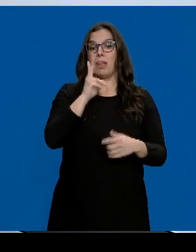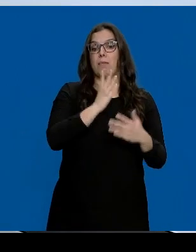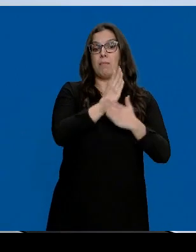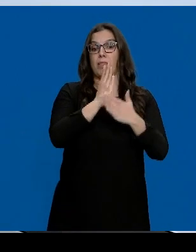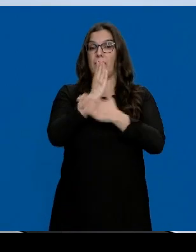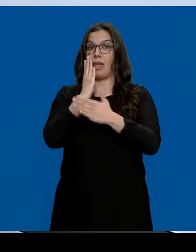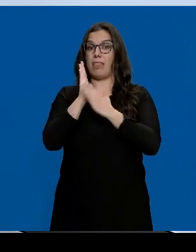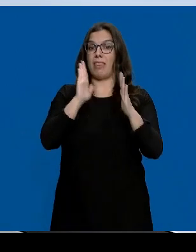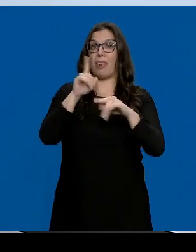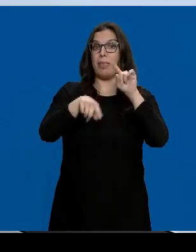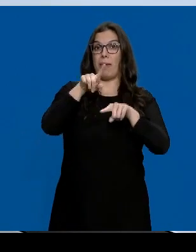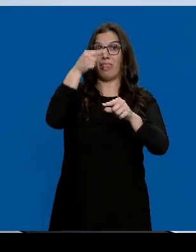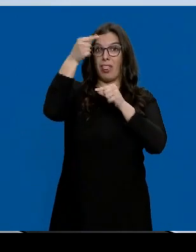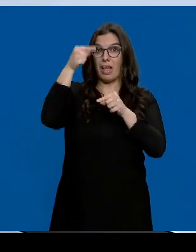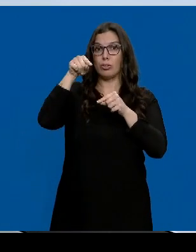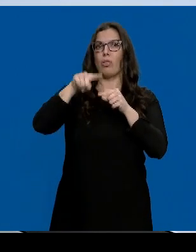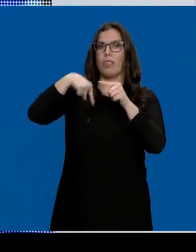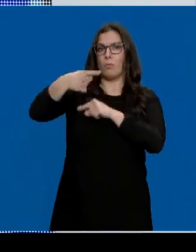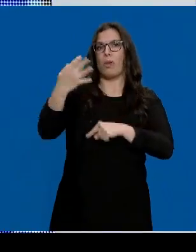puede que haya que tomar decisiones.